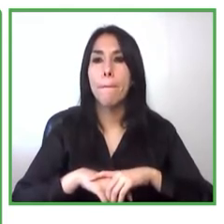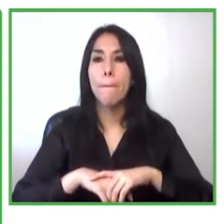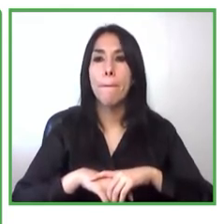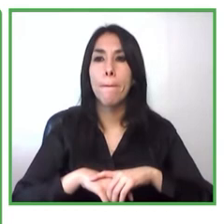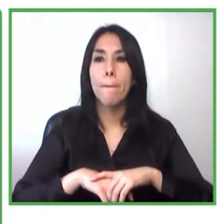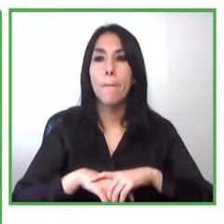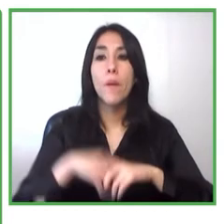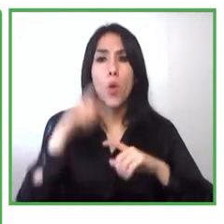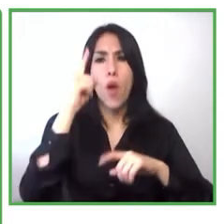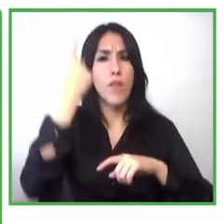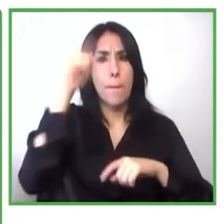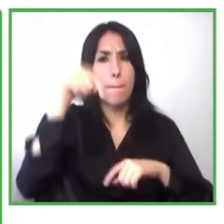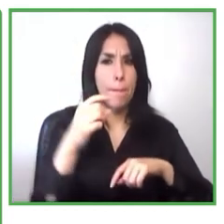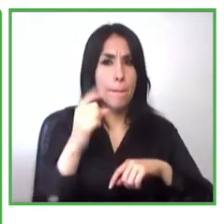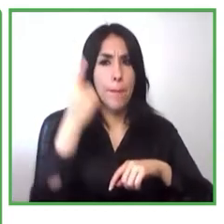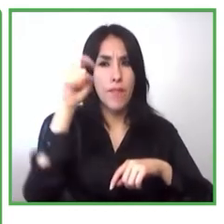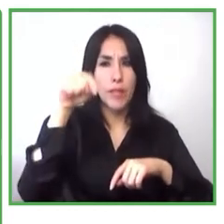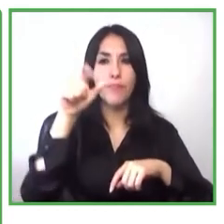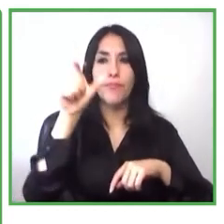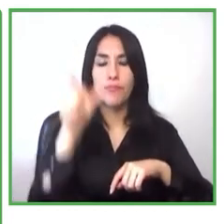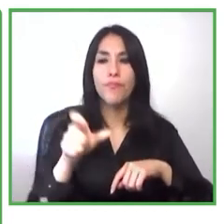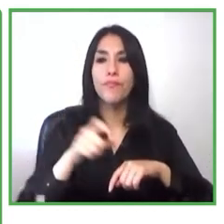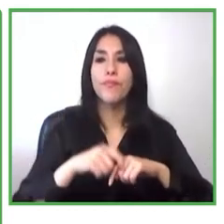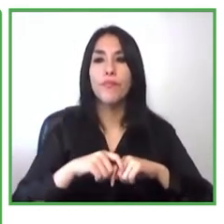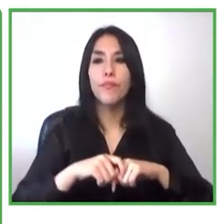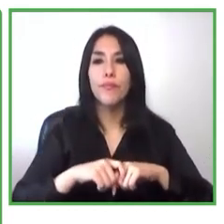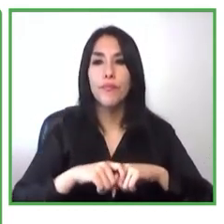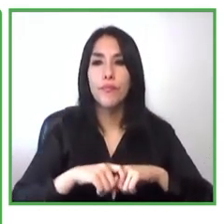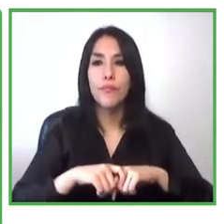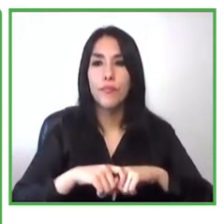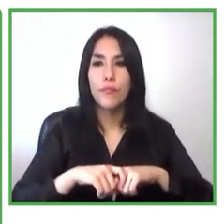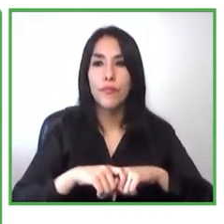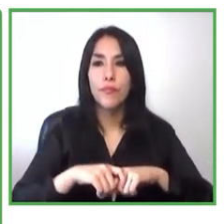seguir al tanto de los programas de capacitación